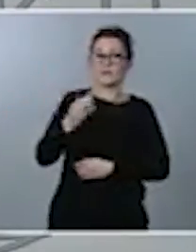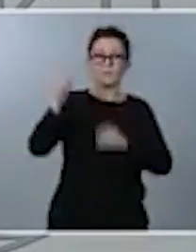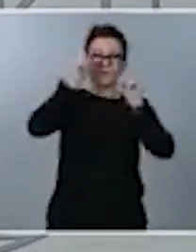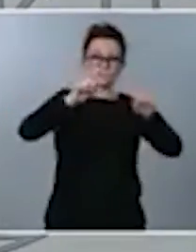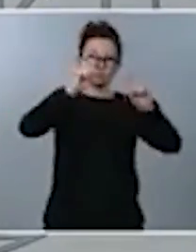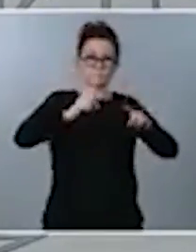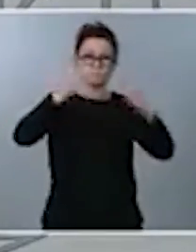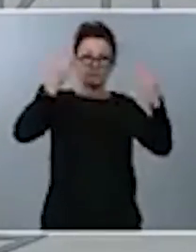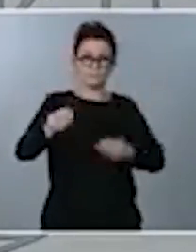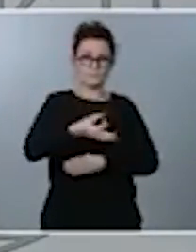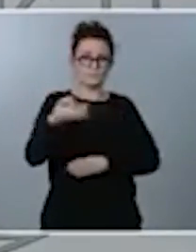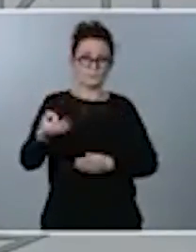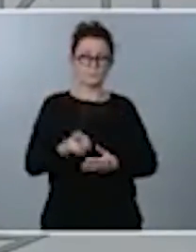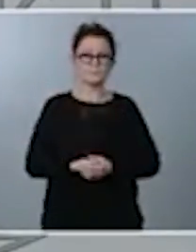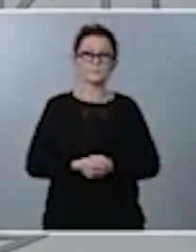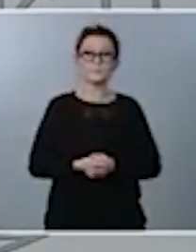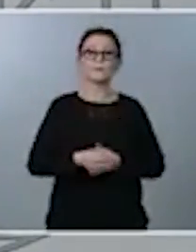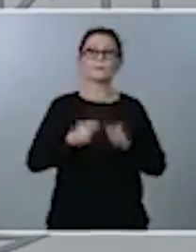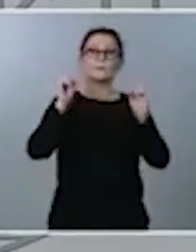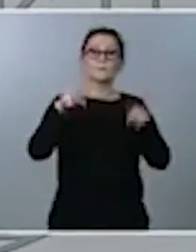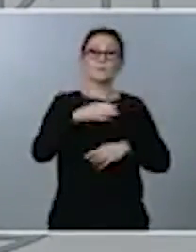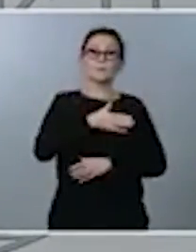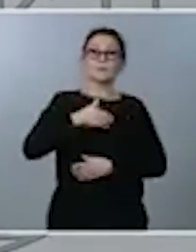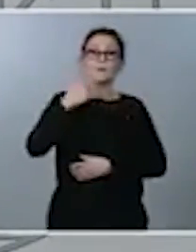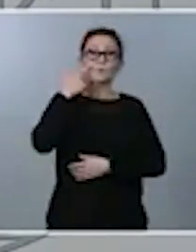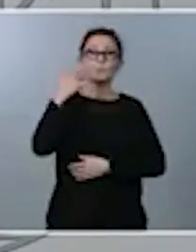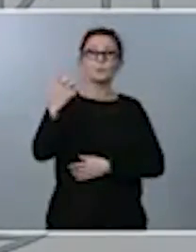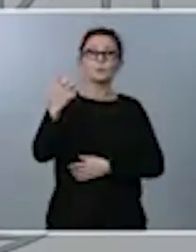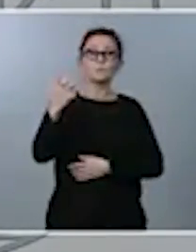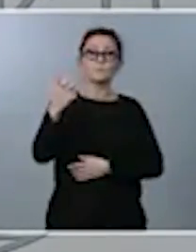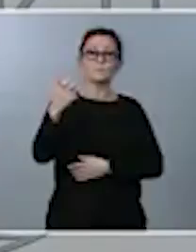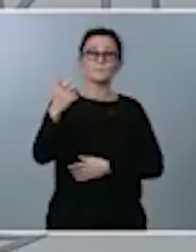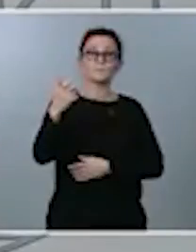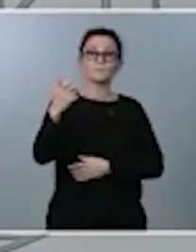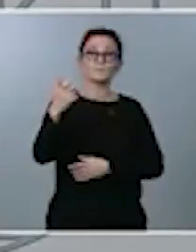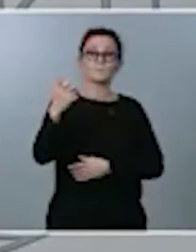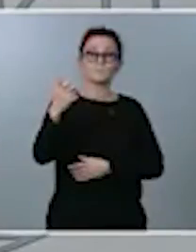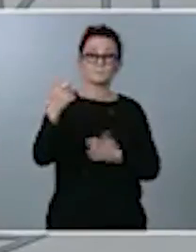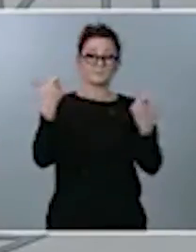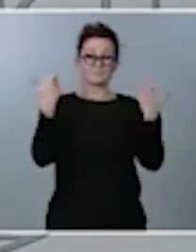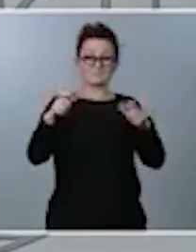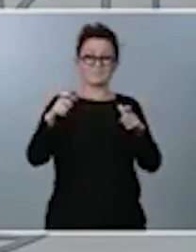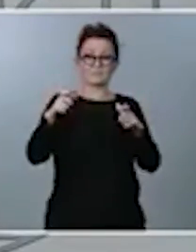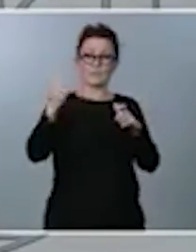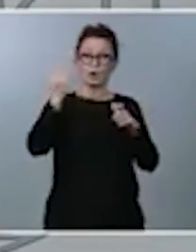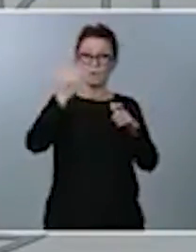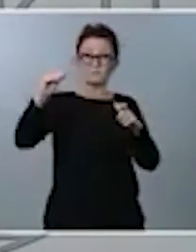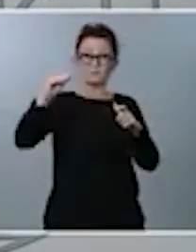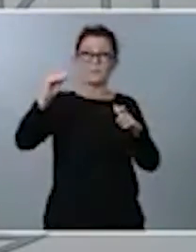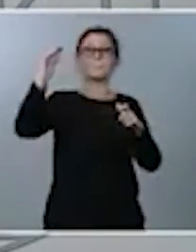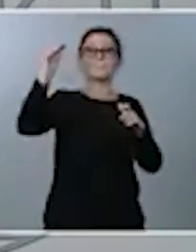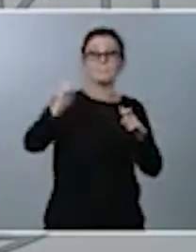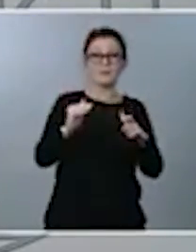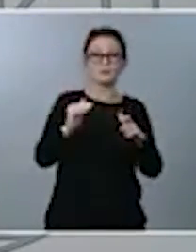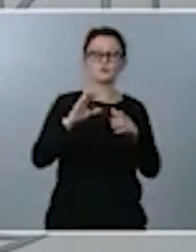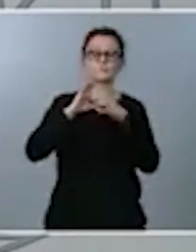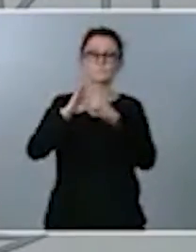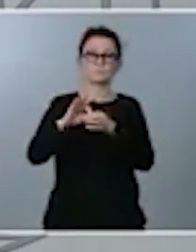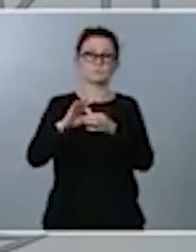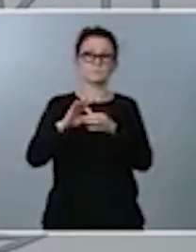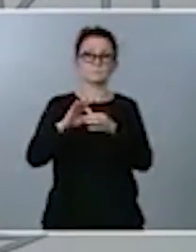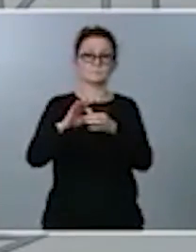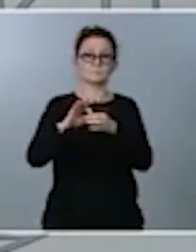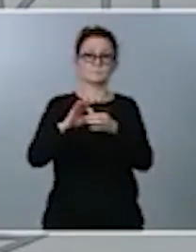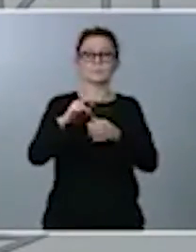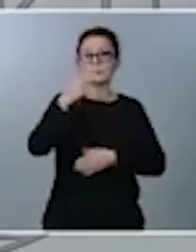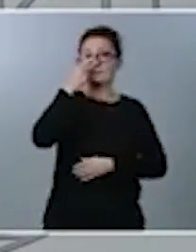Quiero destacar que, por la contra, el capítulo que menos se incrementa es el relativo a los intereses de la deuda, un